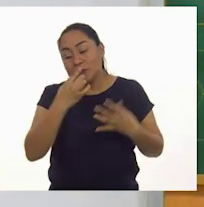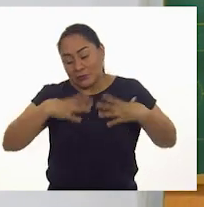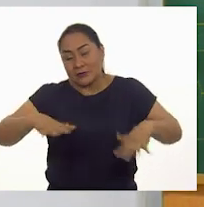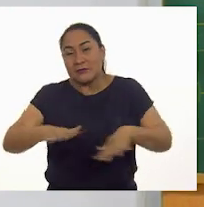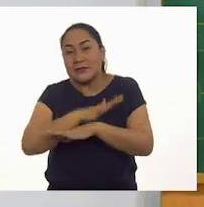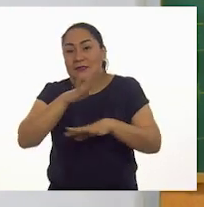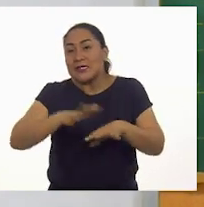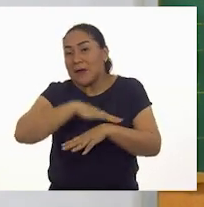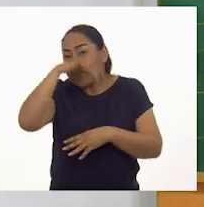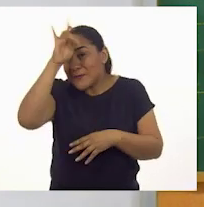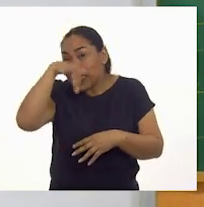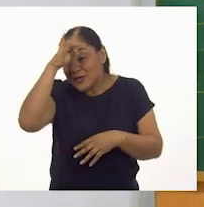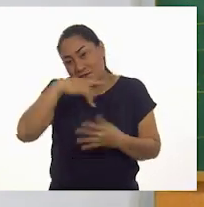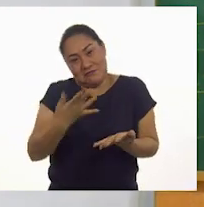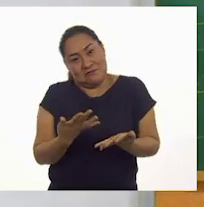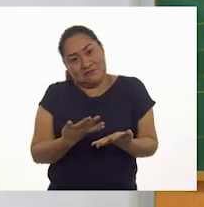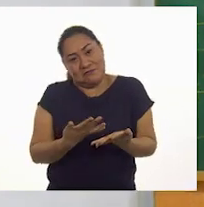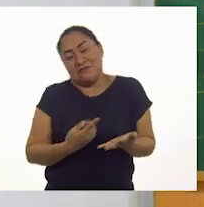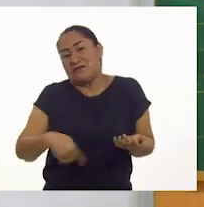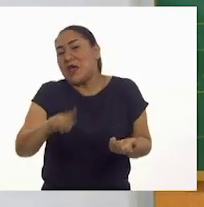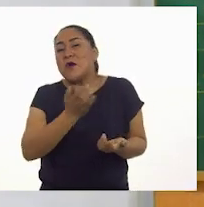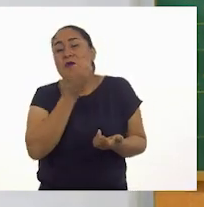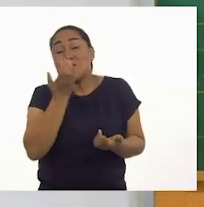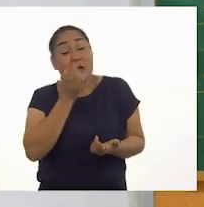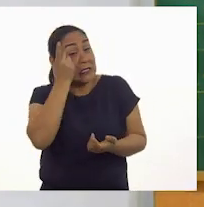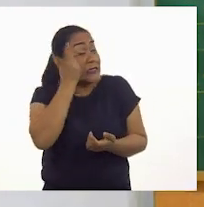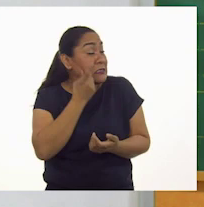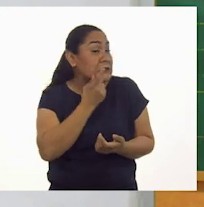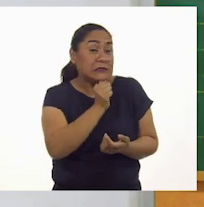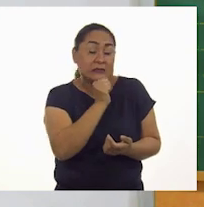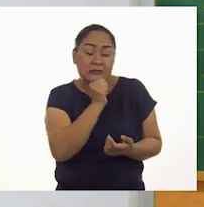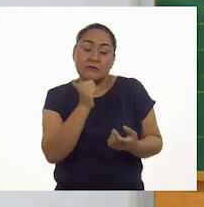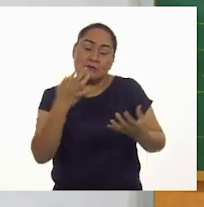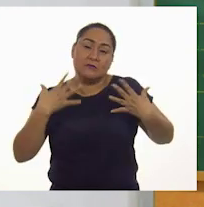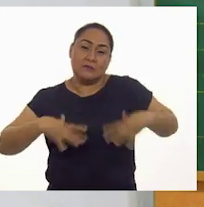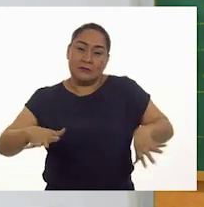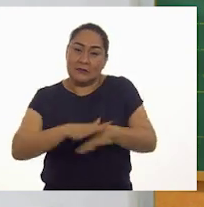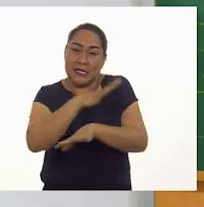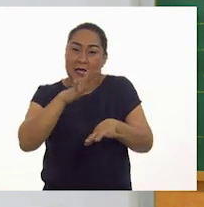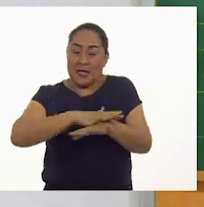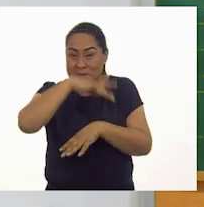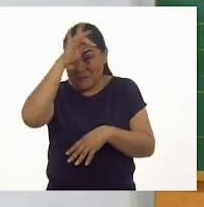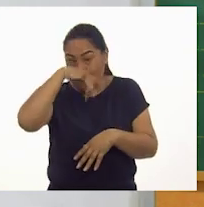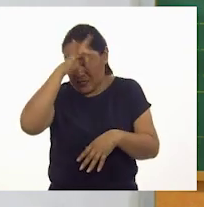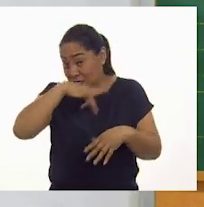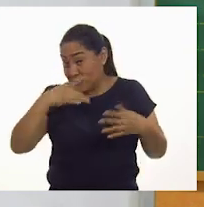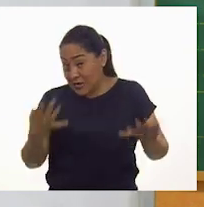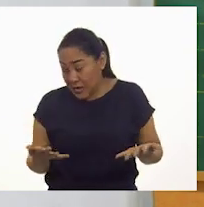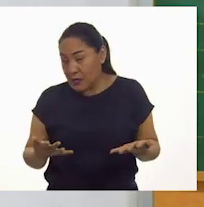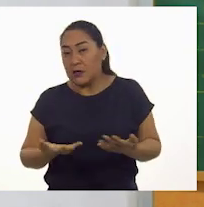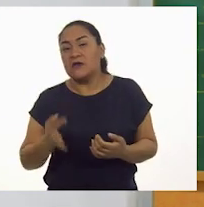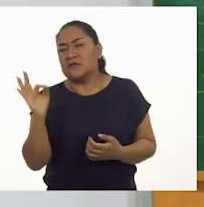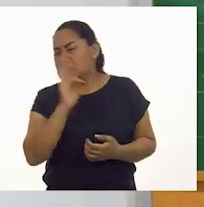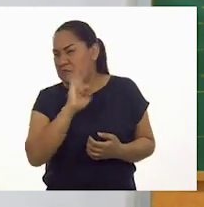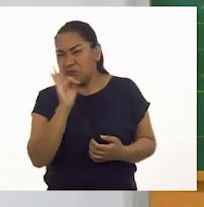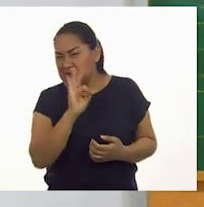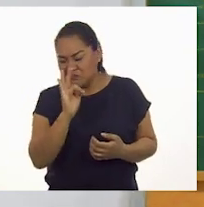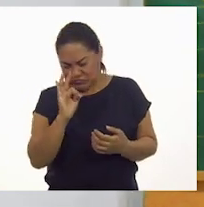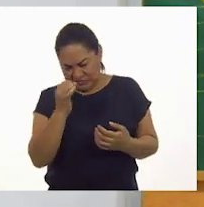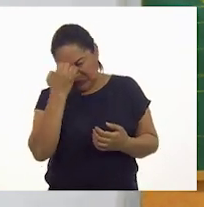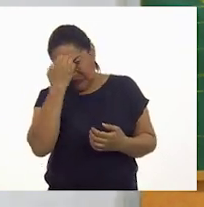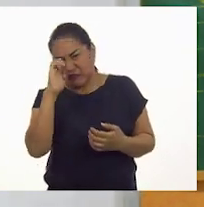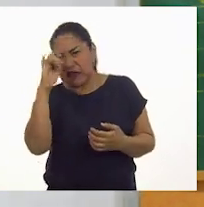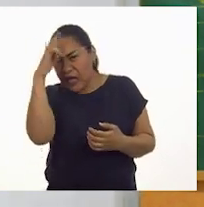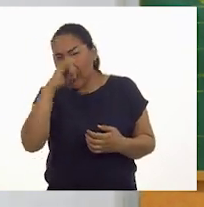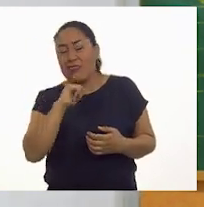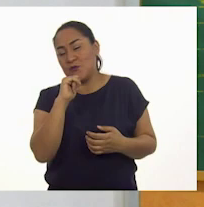pijama. Así es. ¿Por qué eso hacemos? Antes de meternos a la cama nos ponemos la pijama porque si no sería rarísimo. Claro.